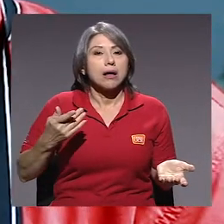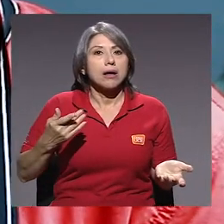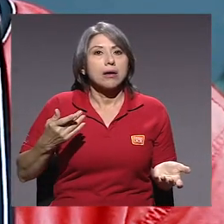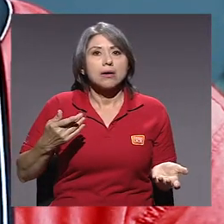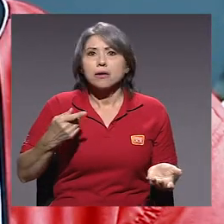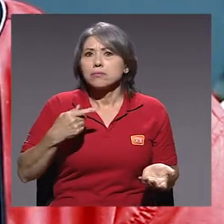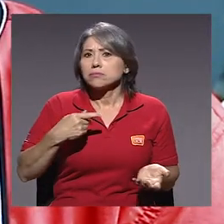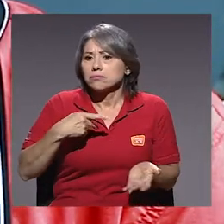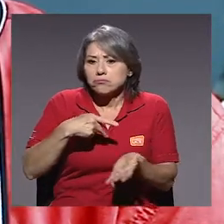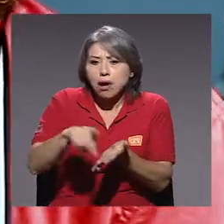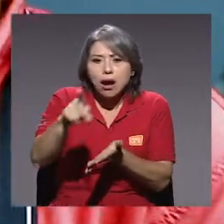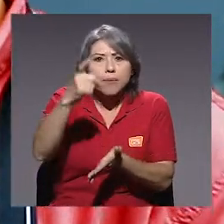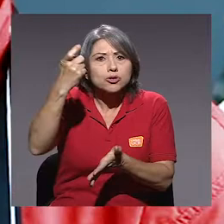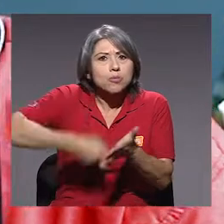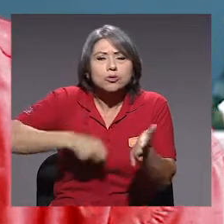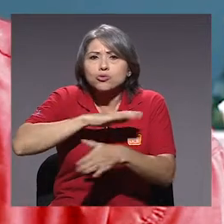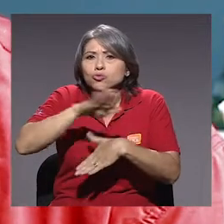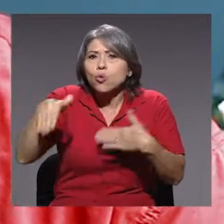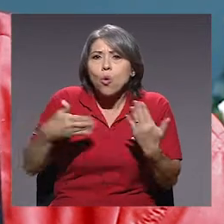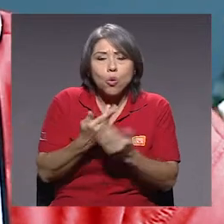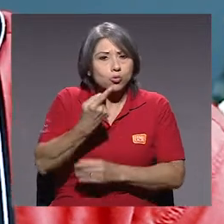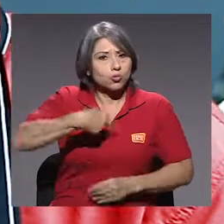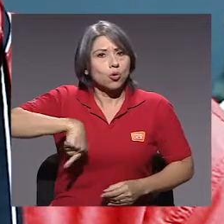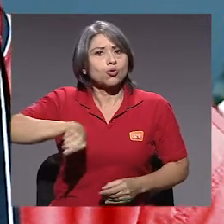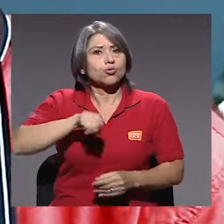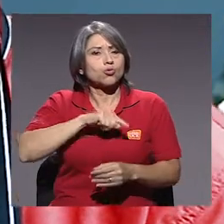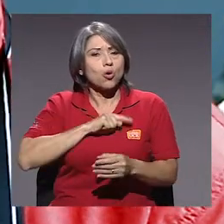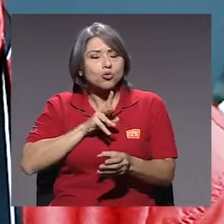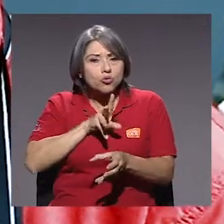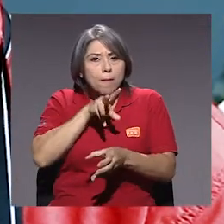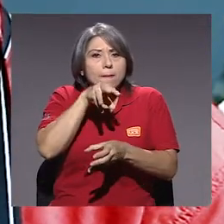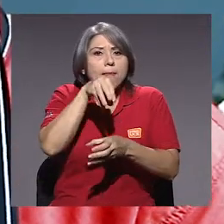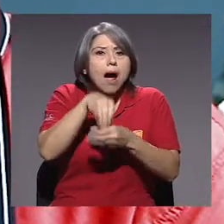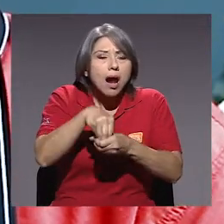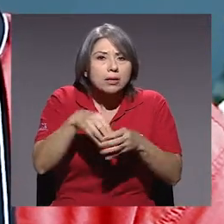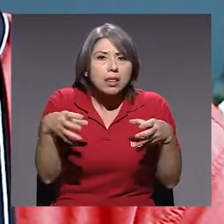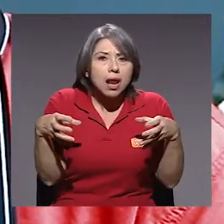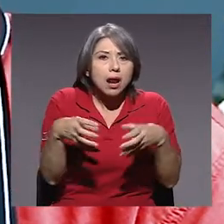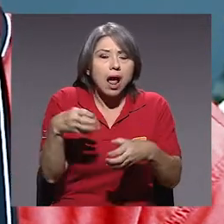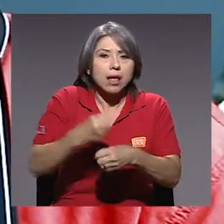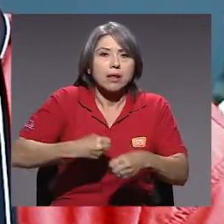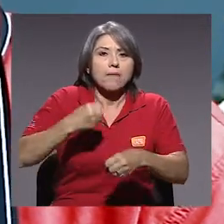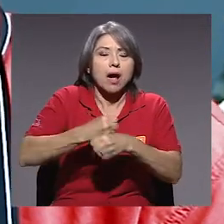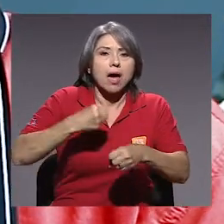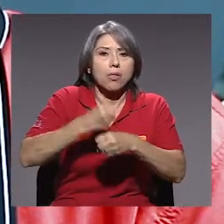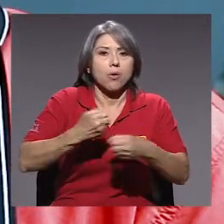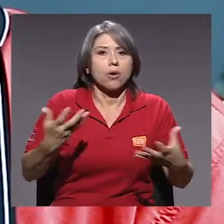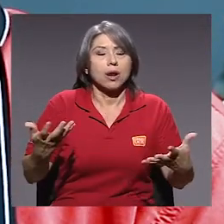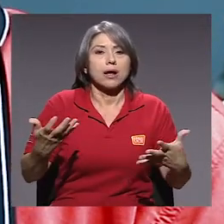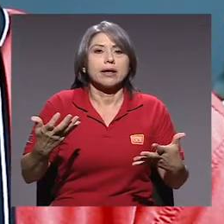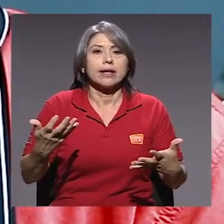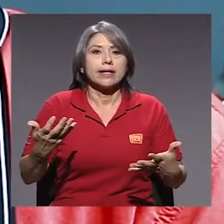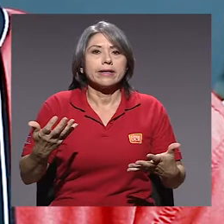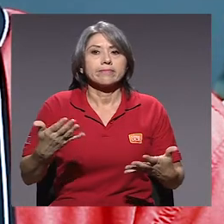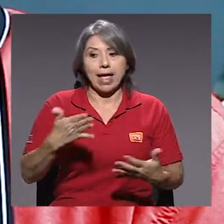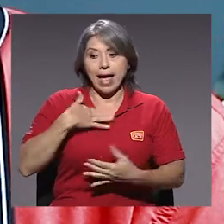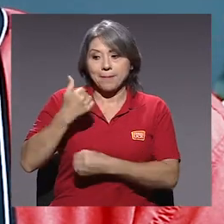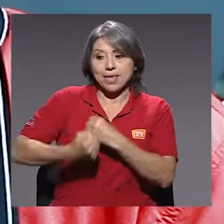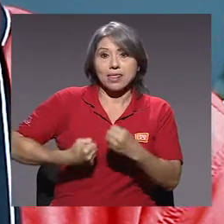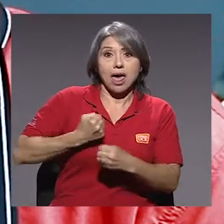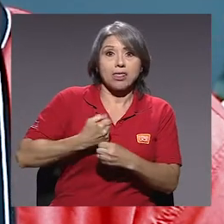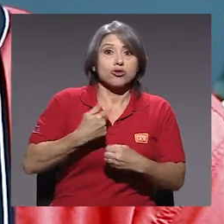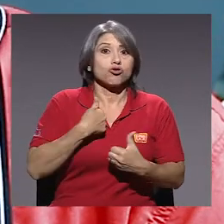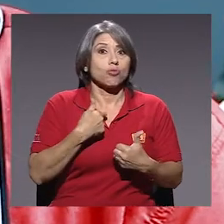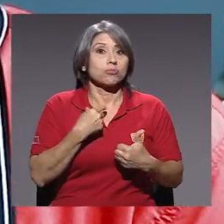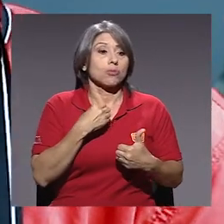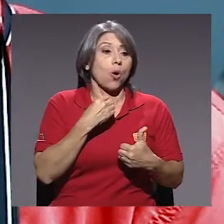pagamos todos los impuestos, nosotros somos parte de la clase trabajadora y básicamente